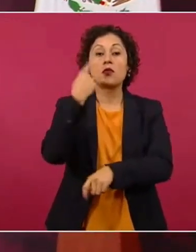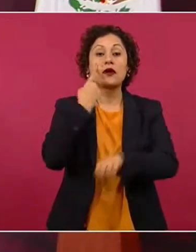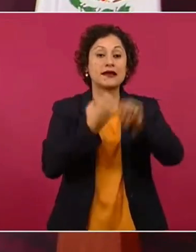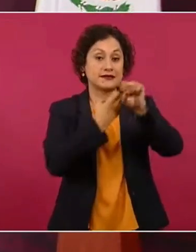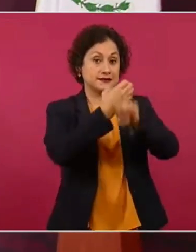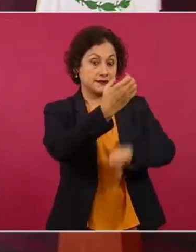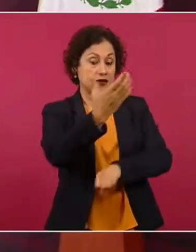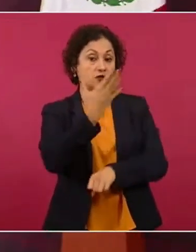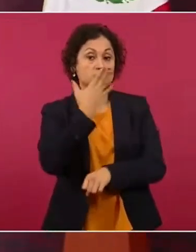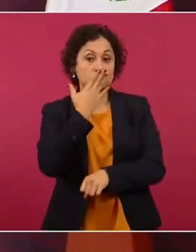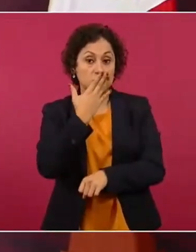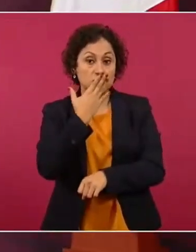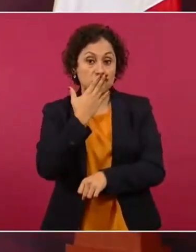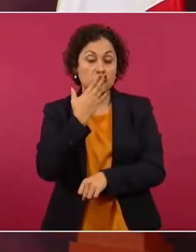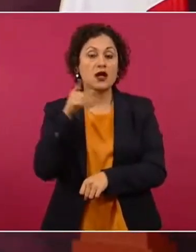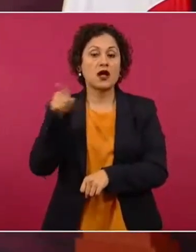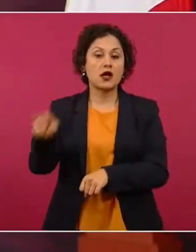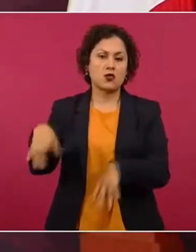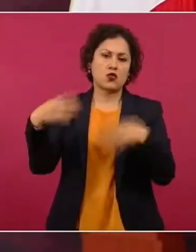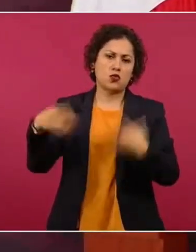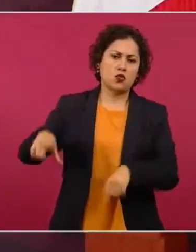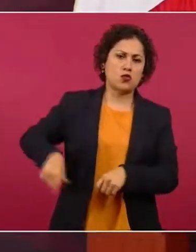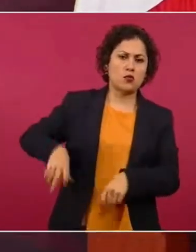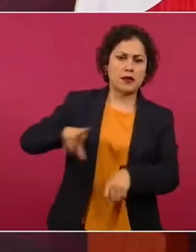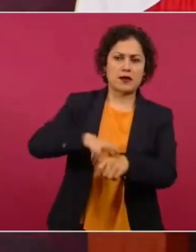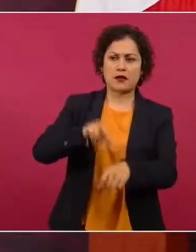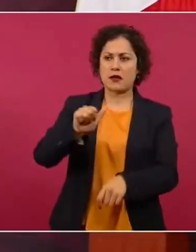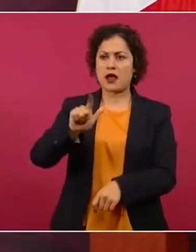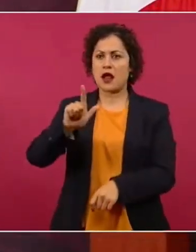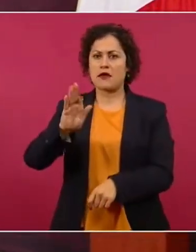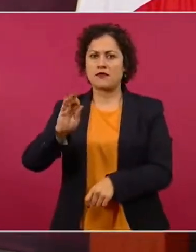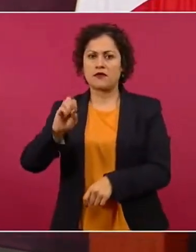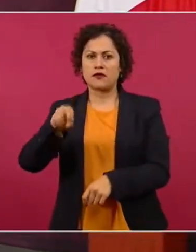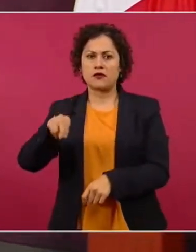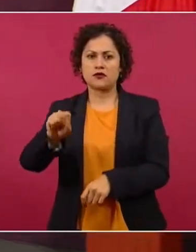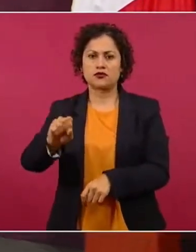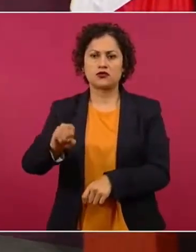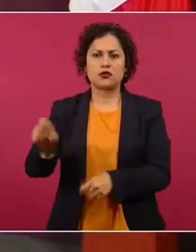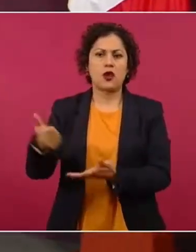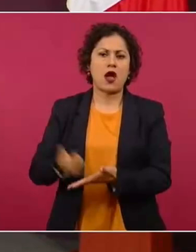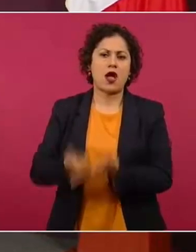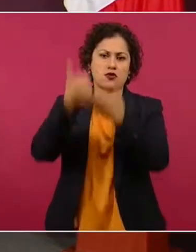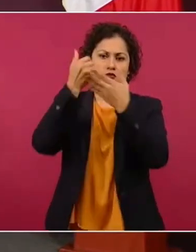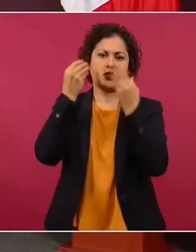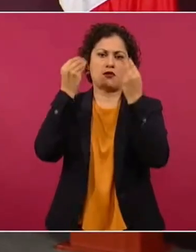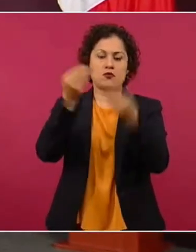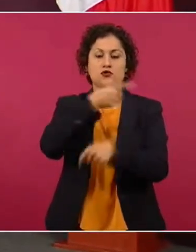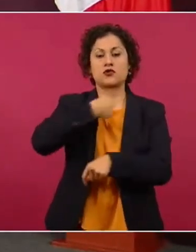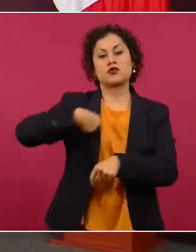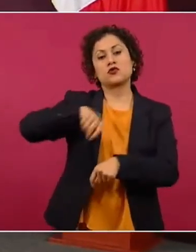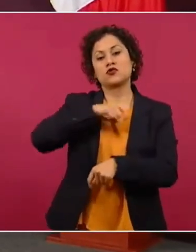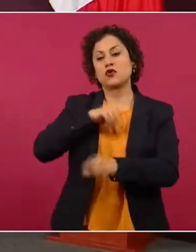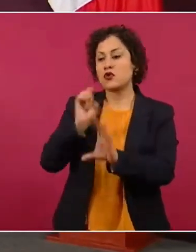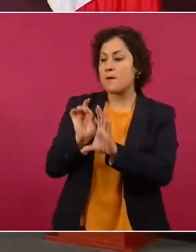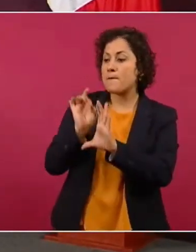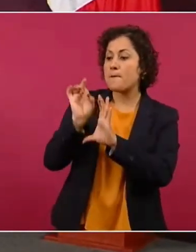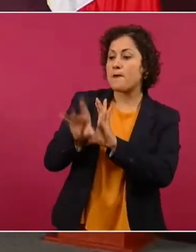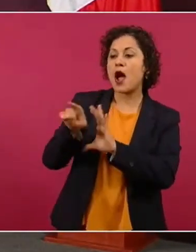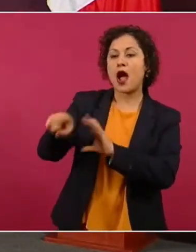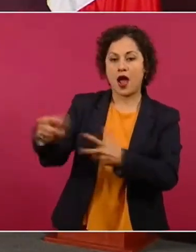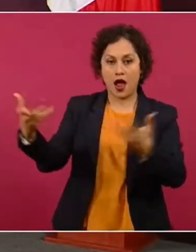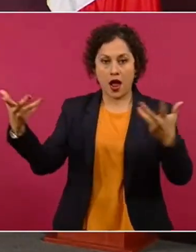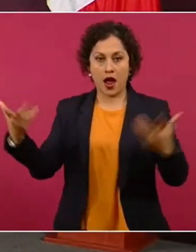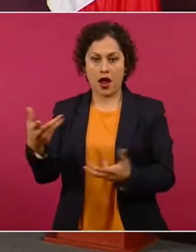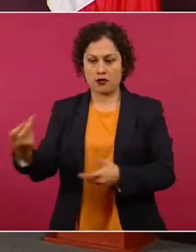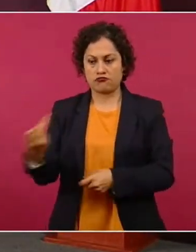ayuda mucho el que esté Alfonso y él ejecuta. Nosotros le transferimos los fondos, hicimos ese